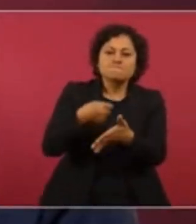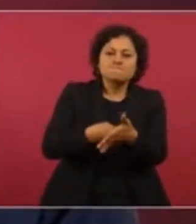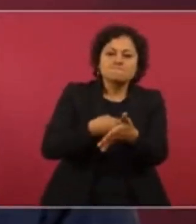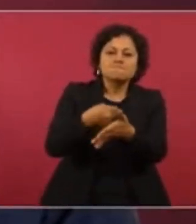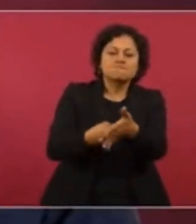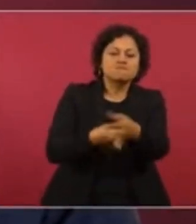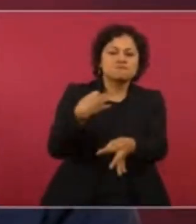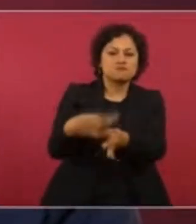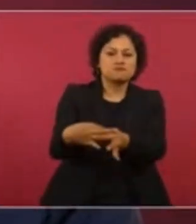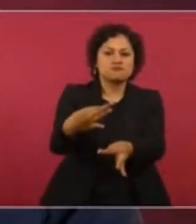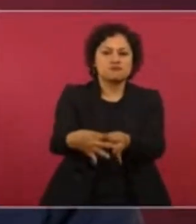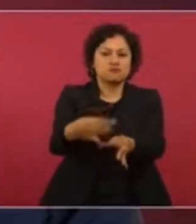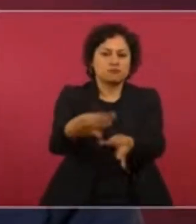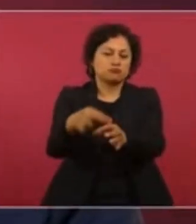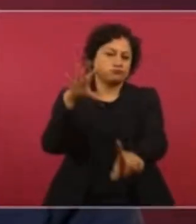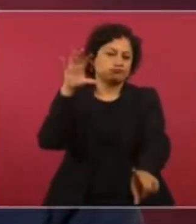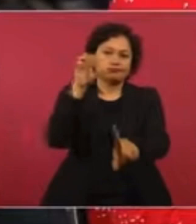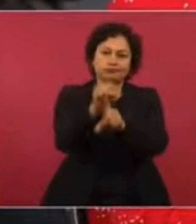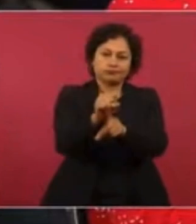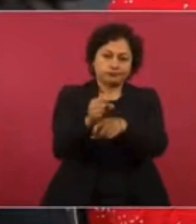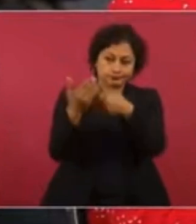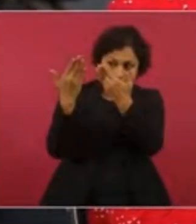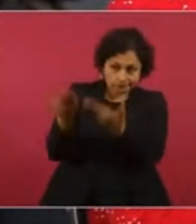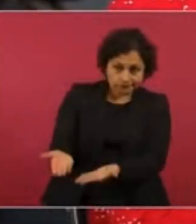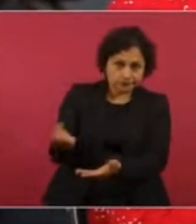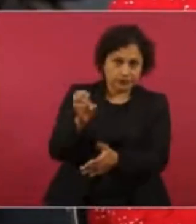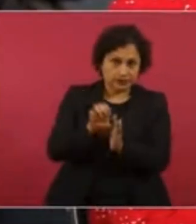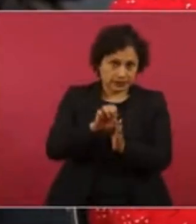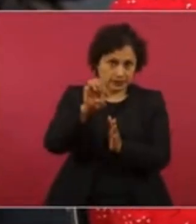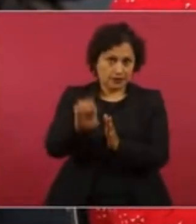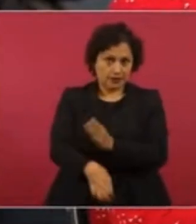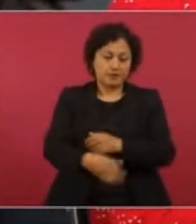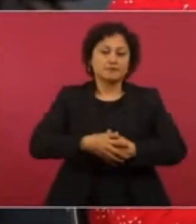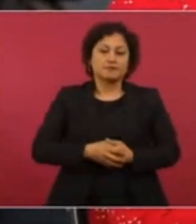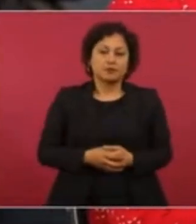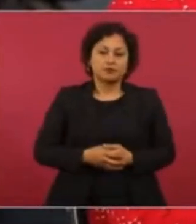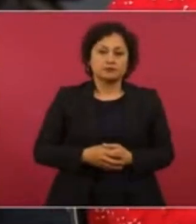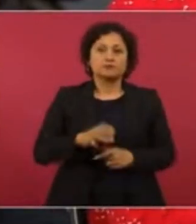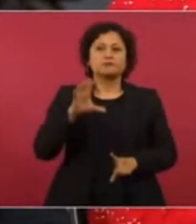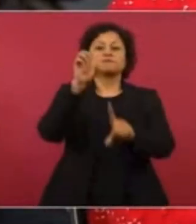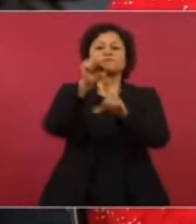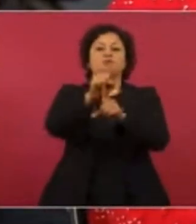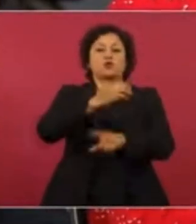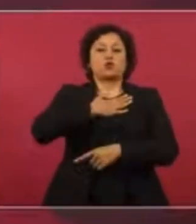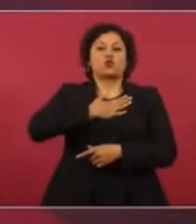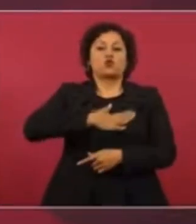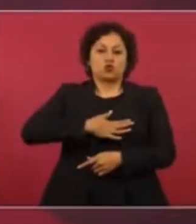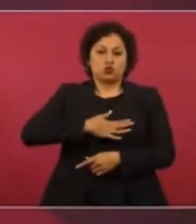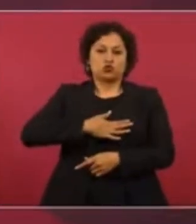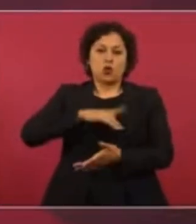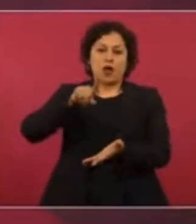se logra que haya justicia. Sí, hay voluntad para eso.